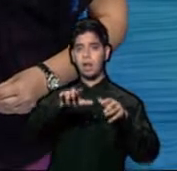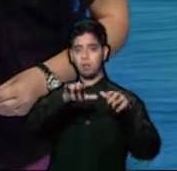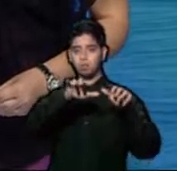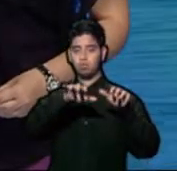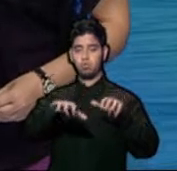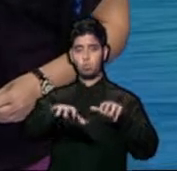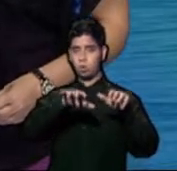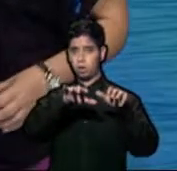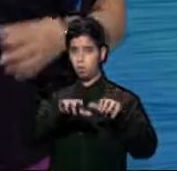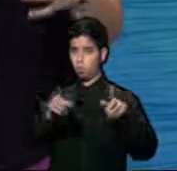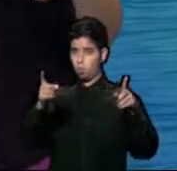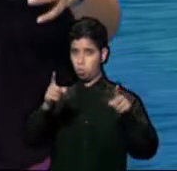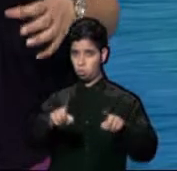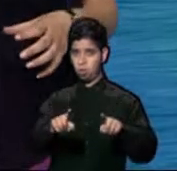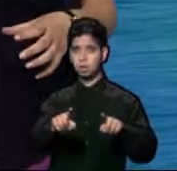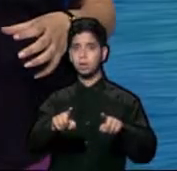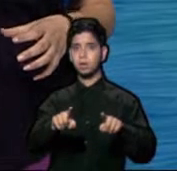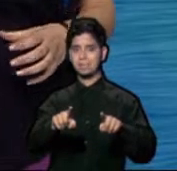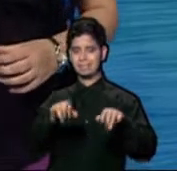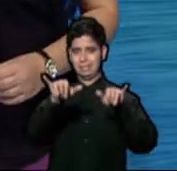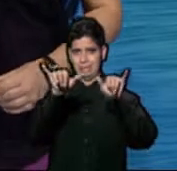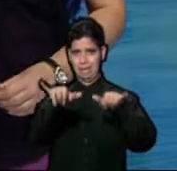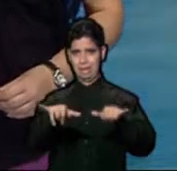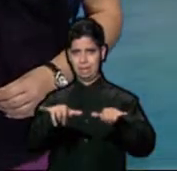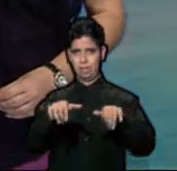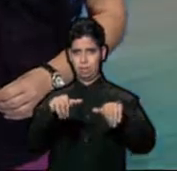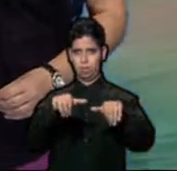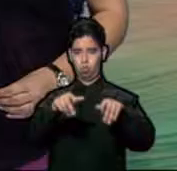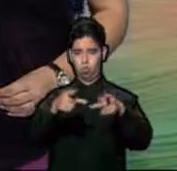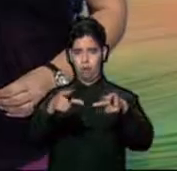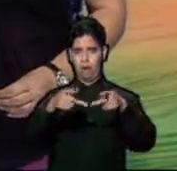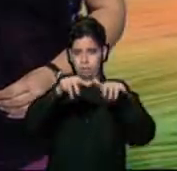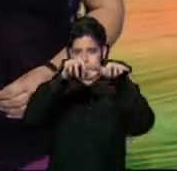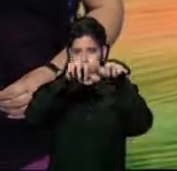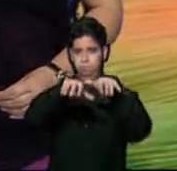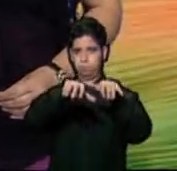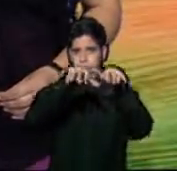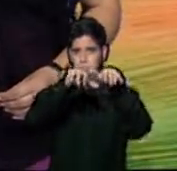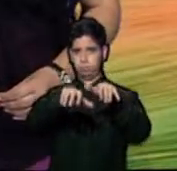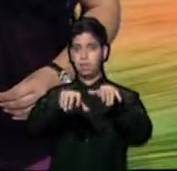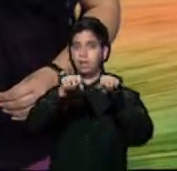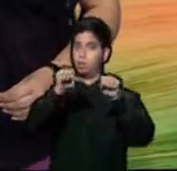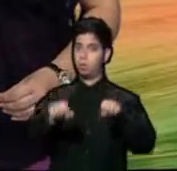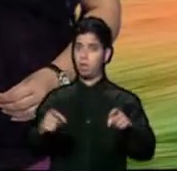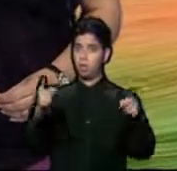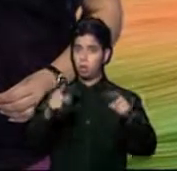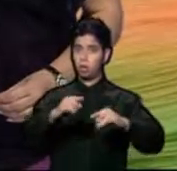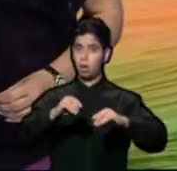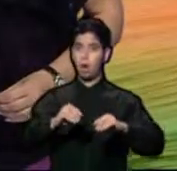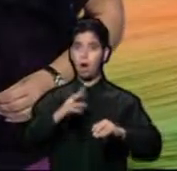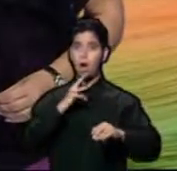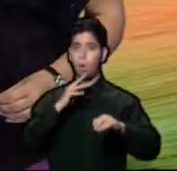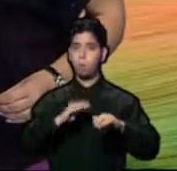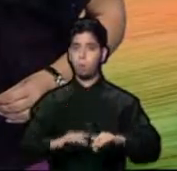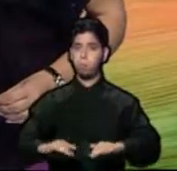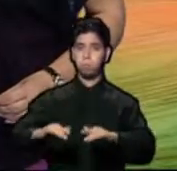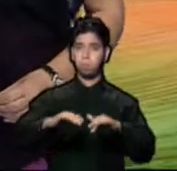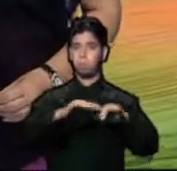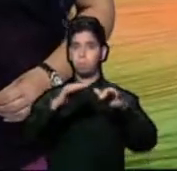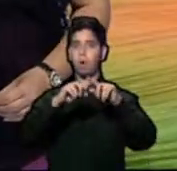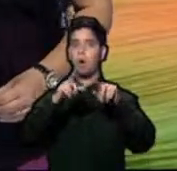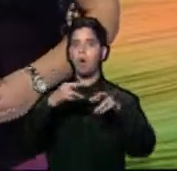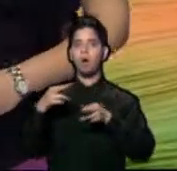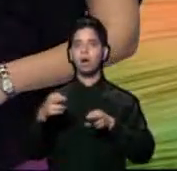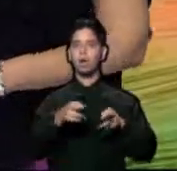desarrollen se encuentren casi estacionarios y podría resultar en problemas de inundaciones urbanas y de pequeños riachuelos